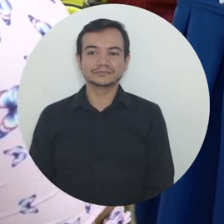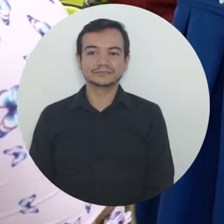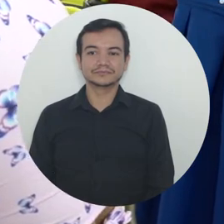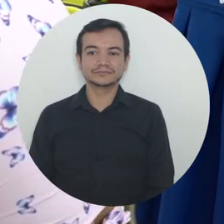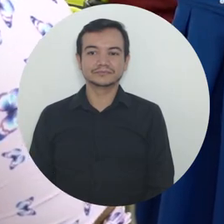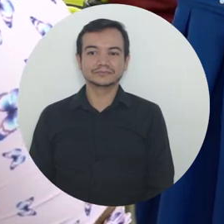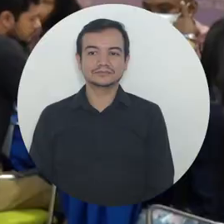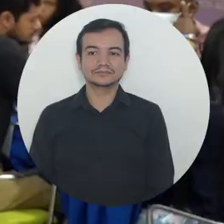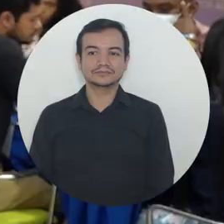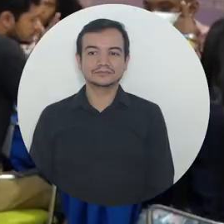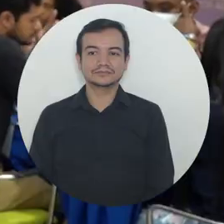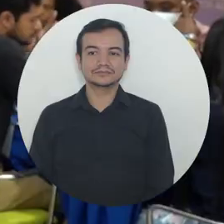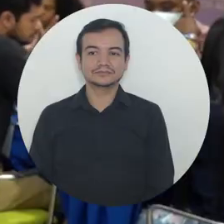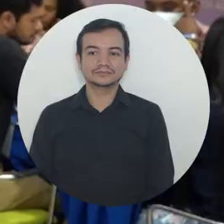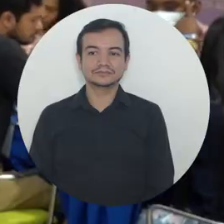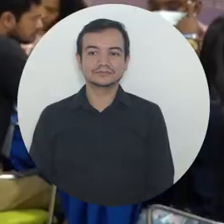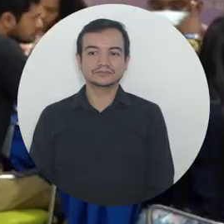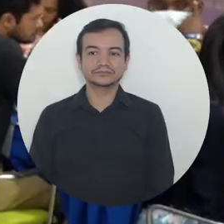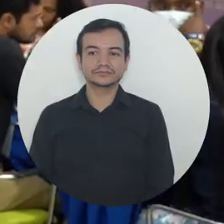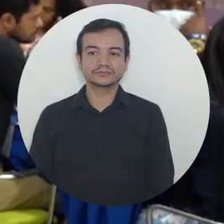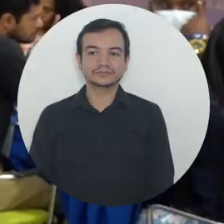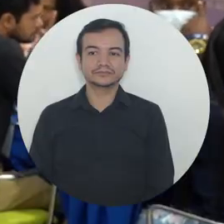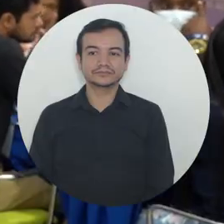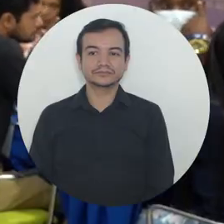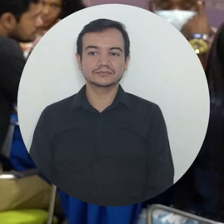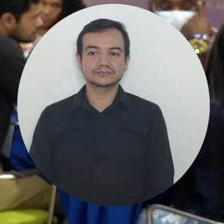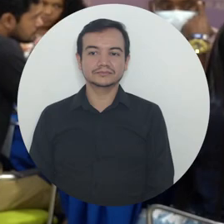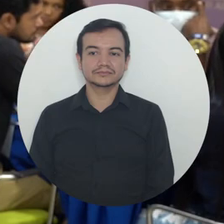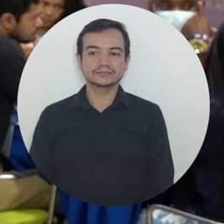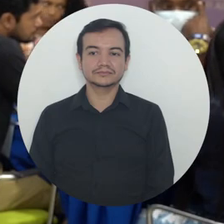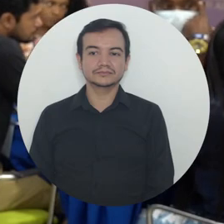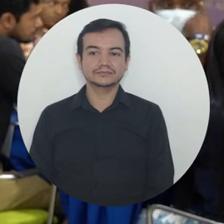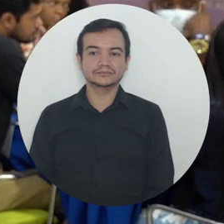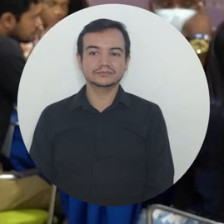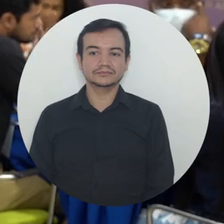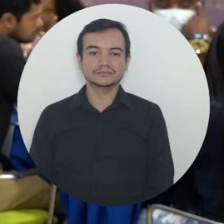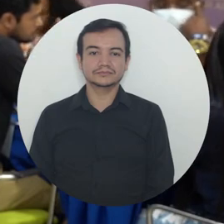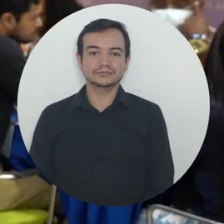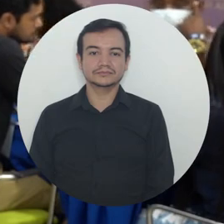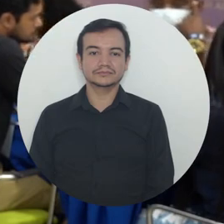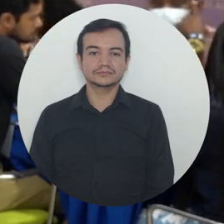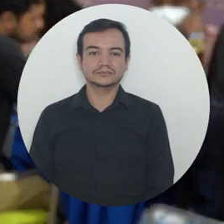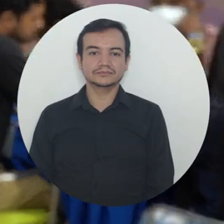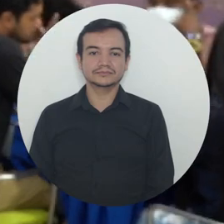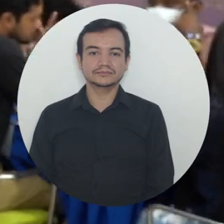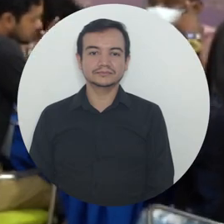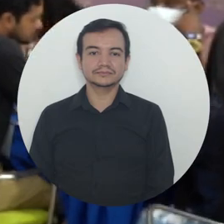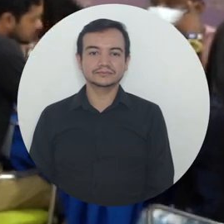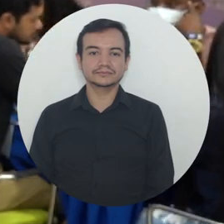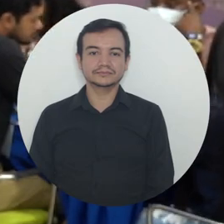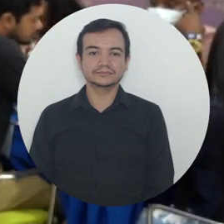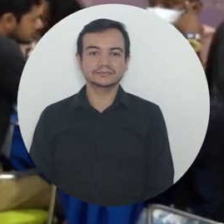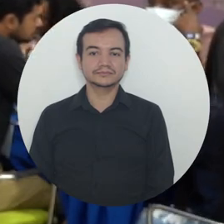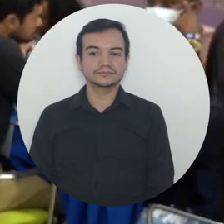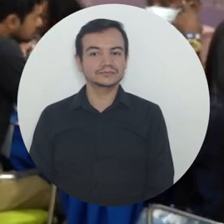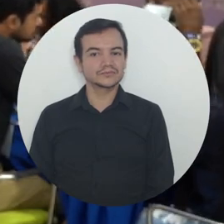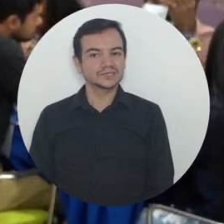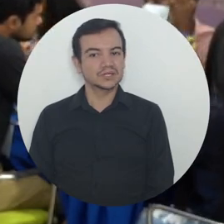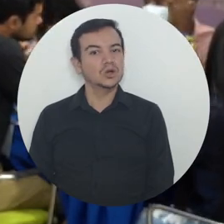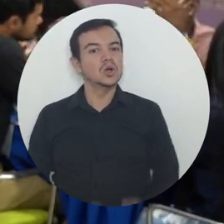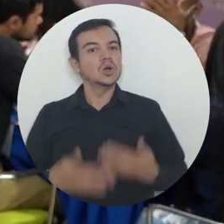emprendimientos. Que me hayan invitado fue genial tener esas ideas